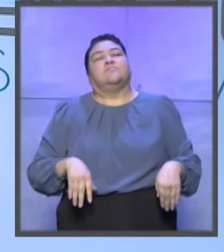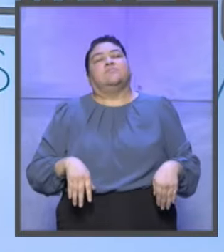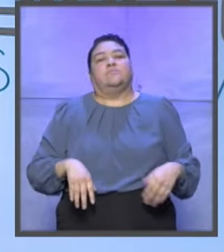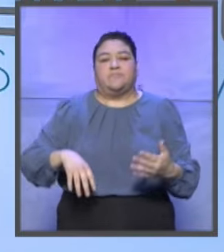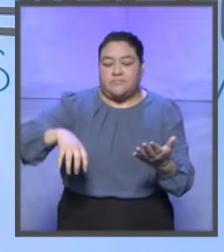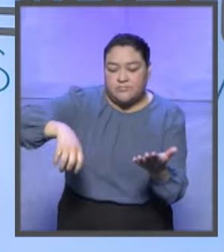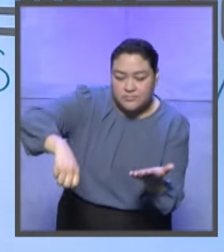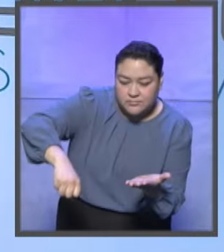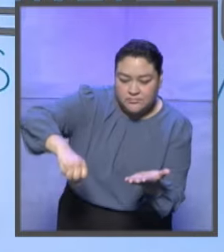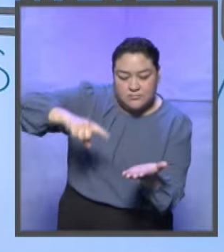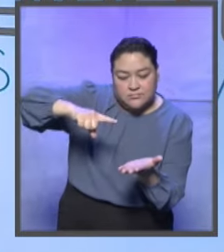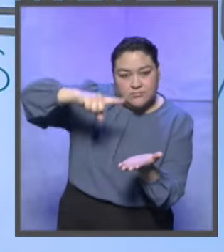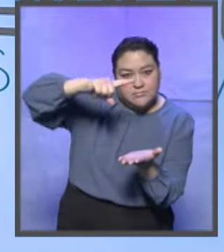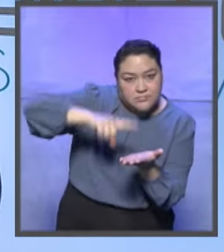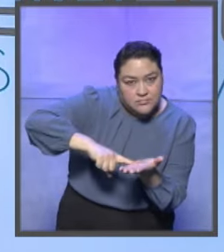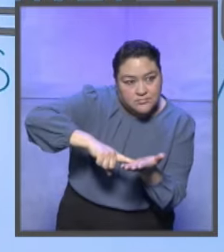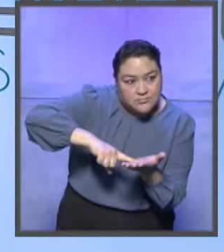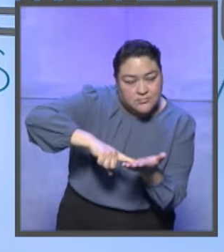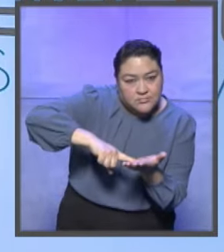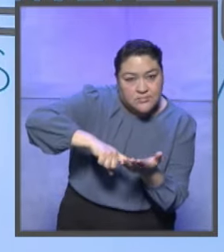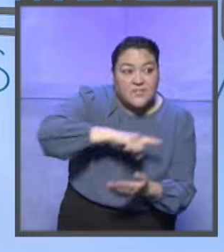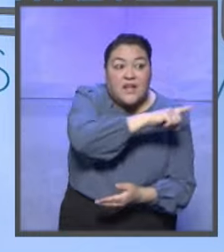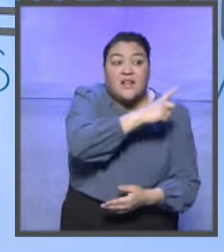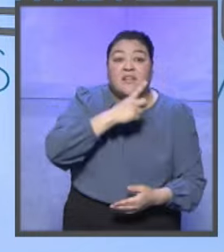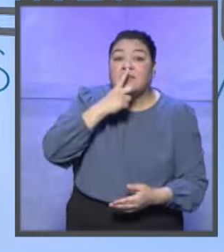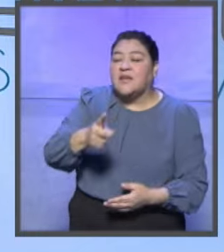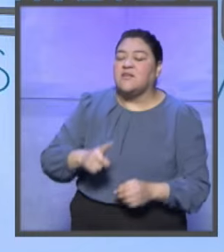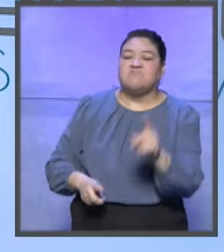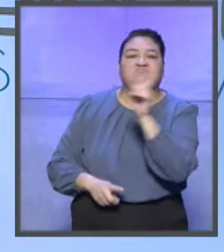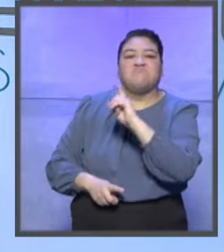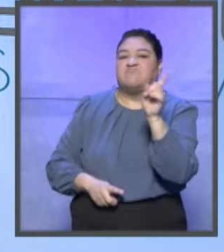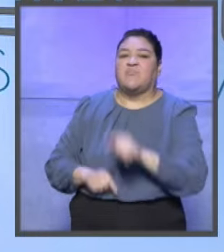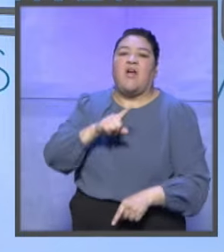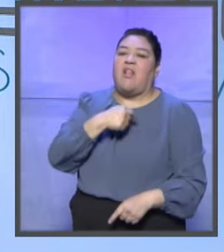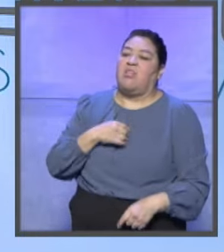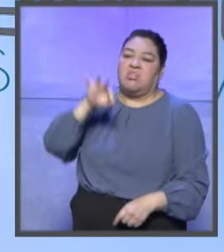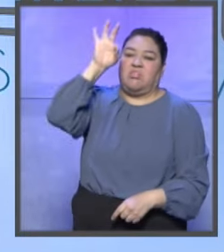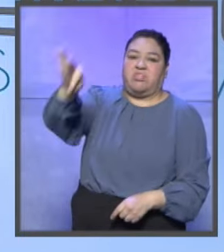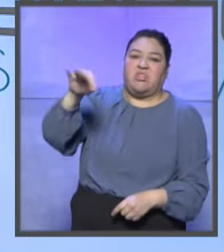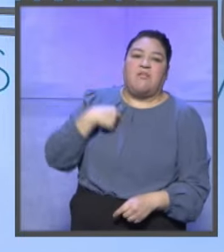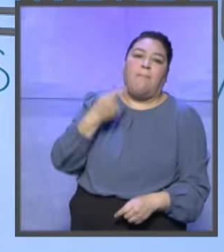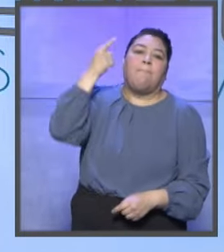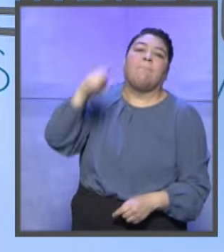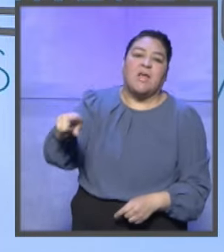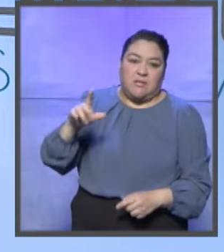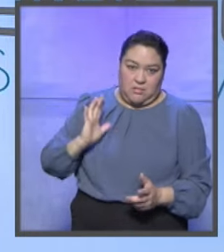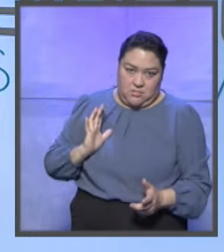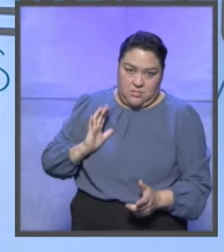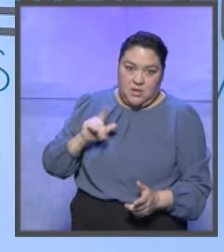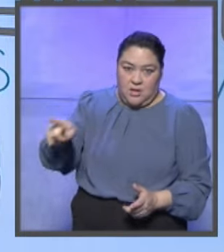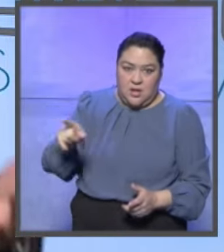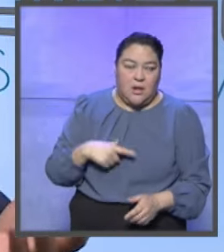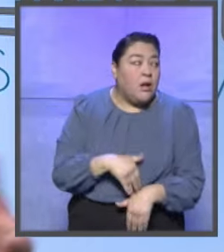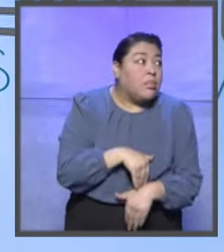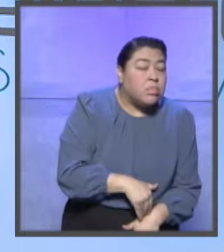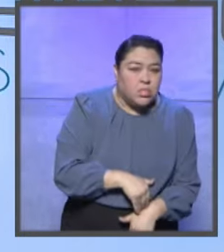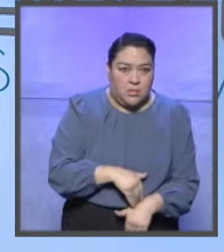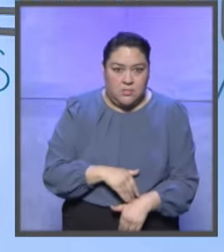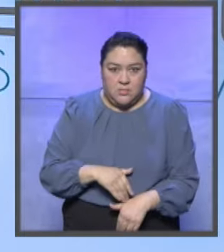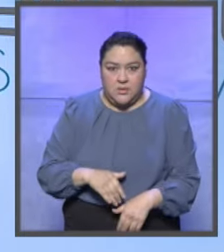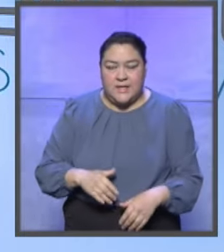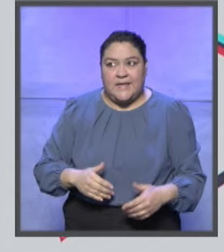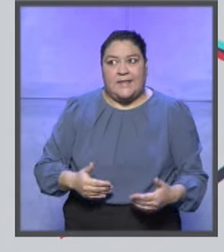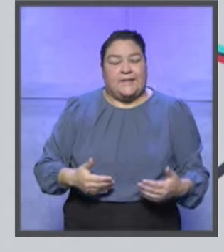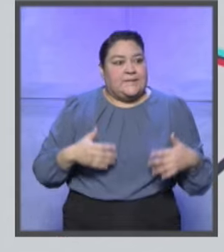en estado de inconsciencia y ponen la huella y para el Instituto Nacional Electoral, pues, eso había sido una manipulación de la voluntad del padre de estas